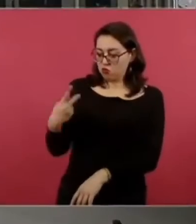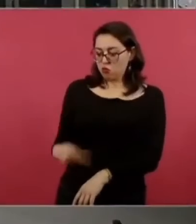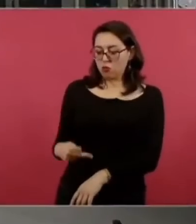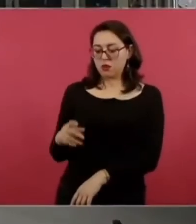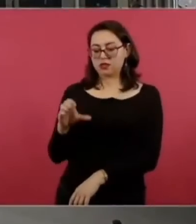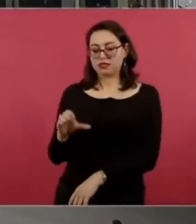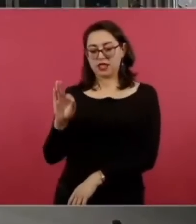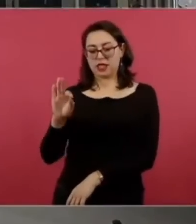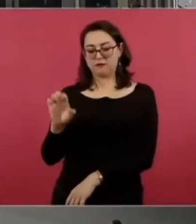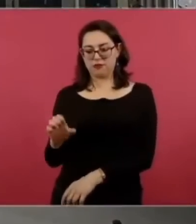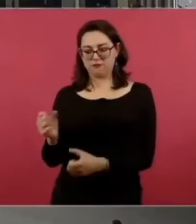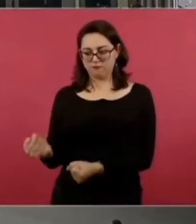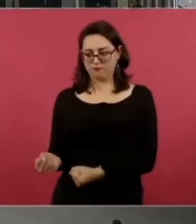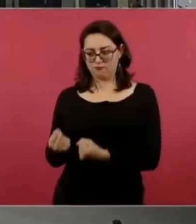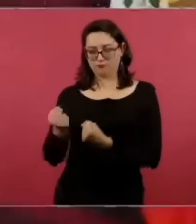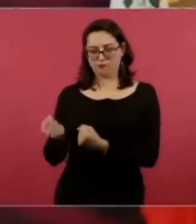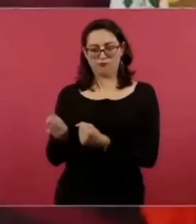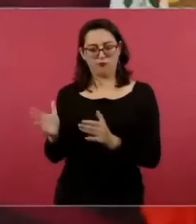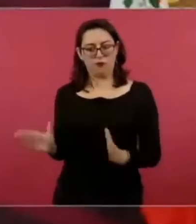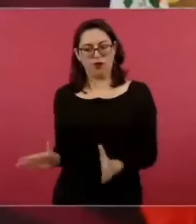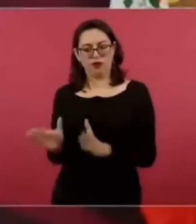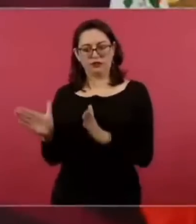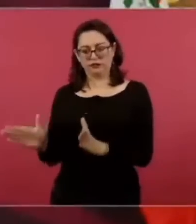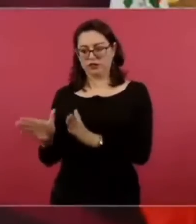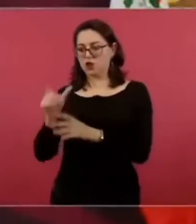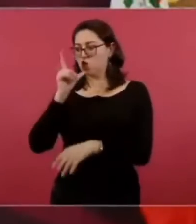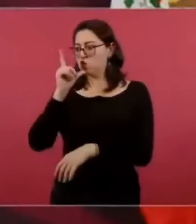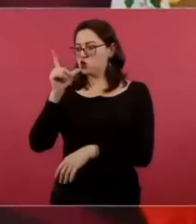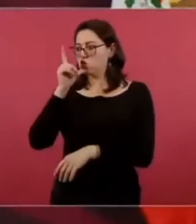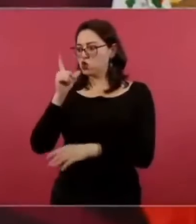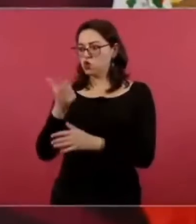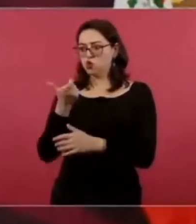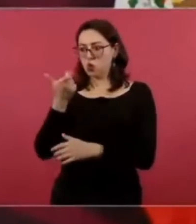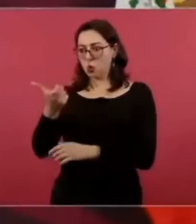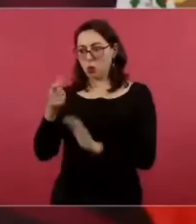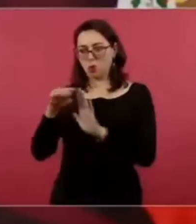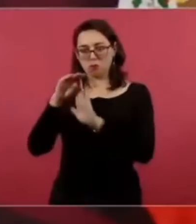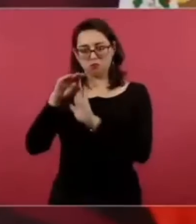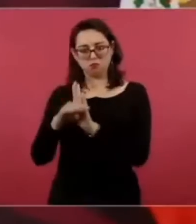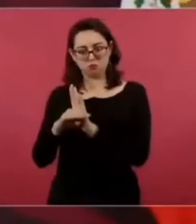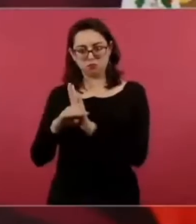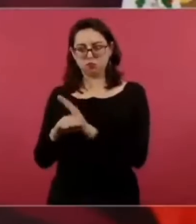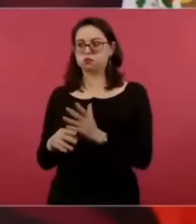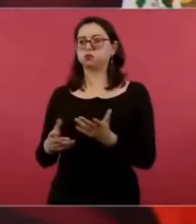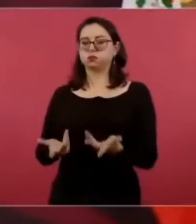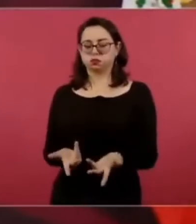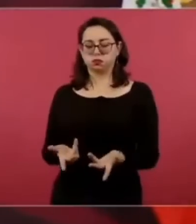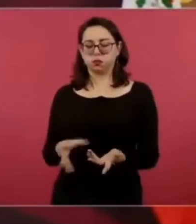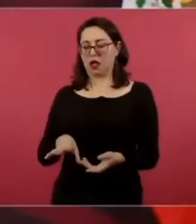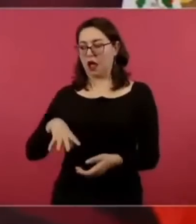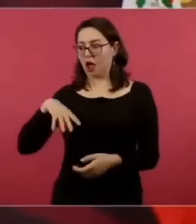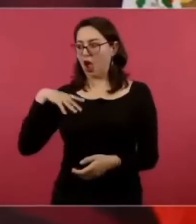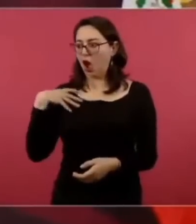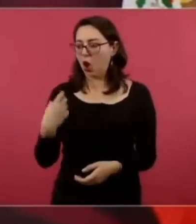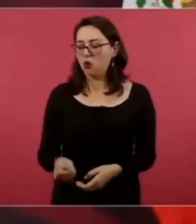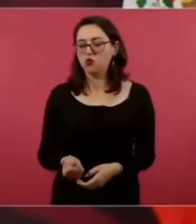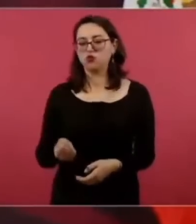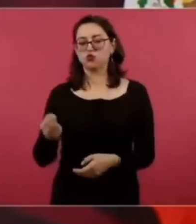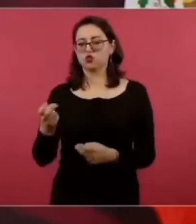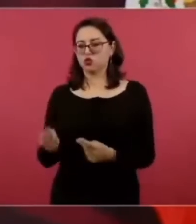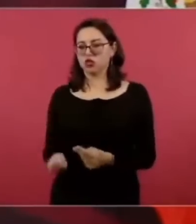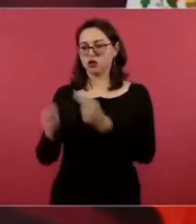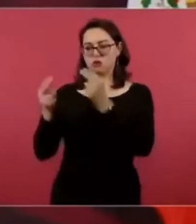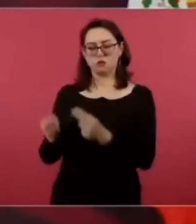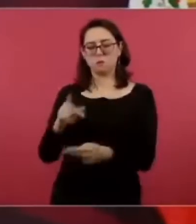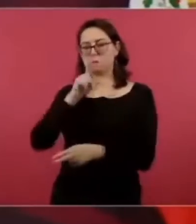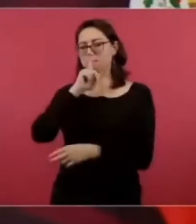a la comisión federal de electricidad y garantizamos que no aumente la luz y que no haya voracidad que no haya lucro